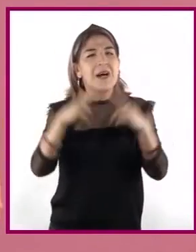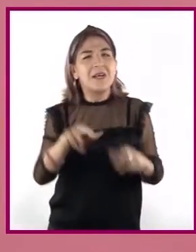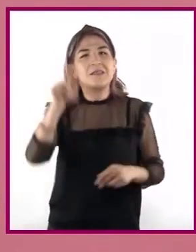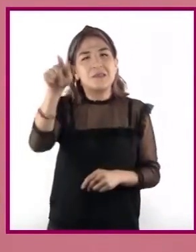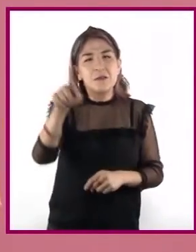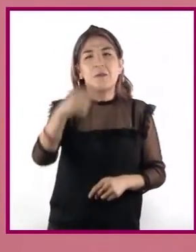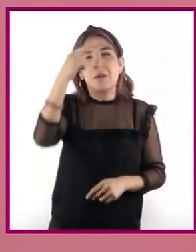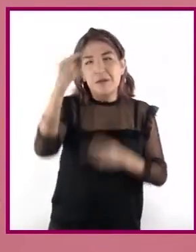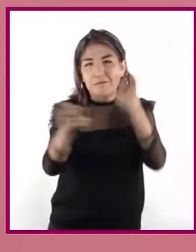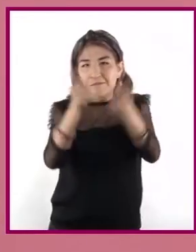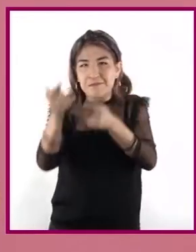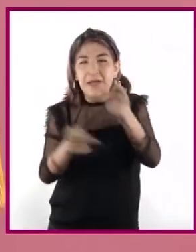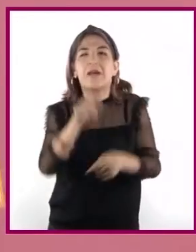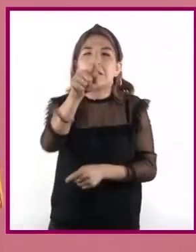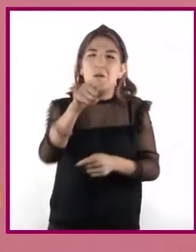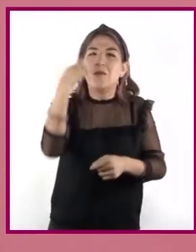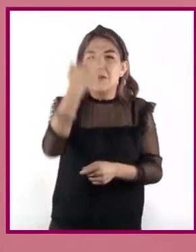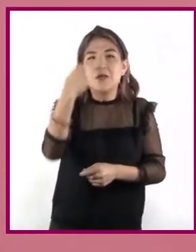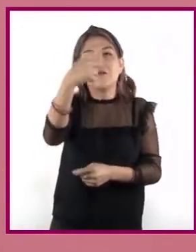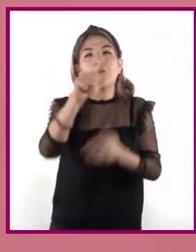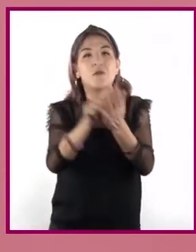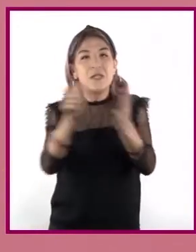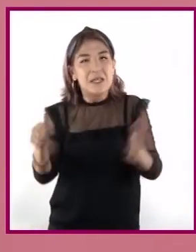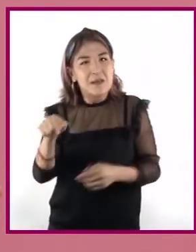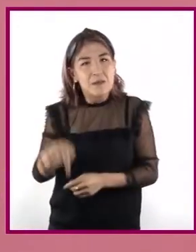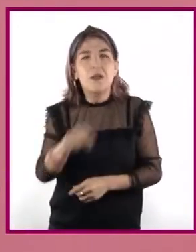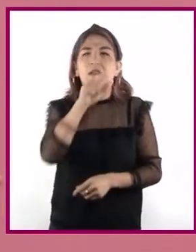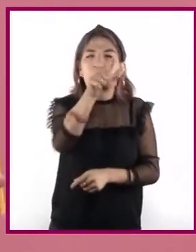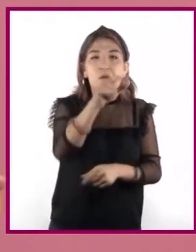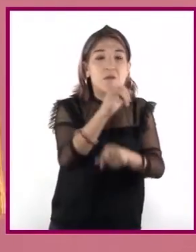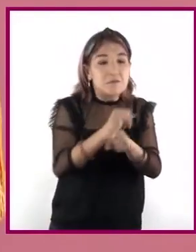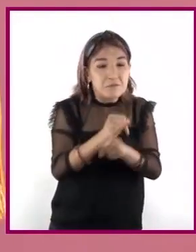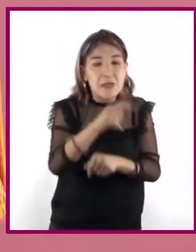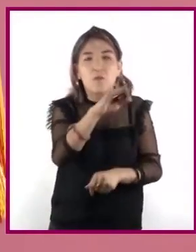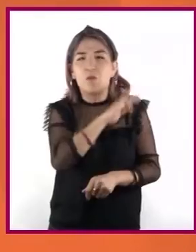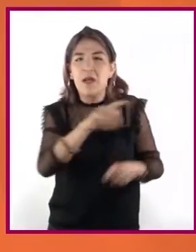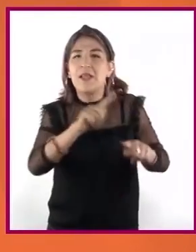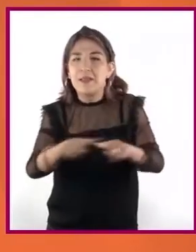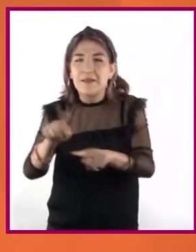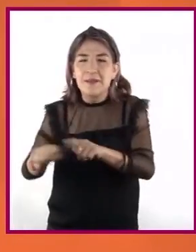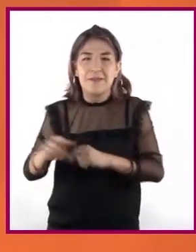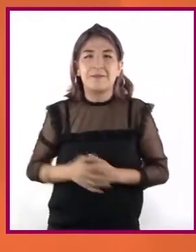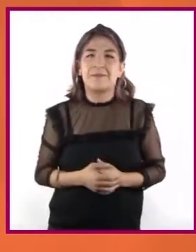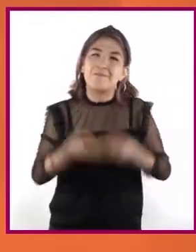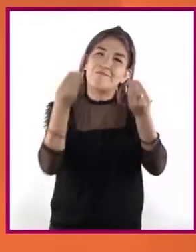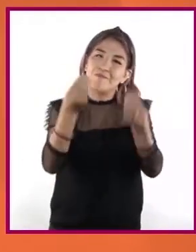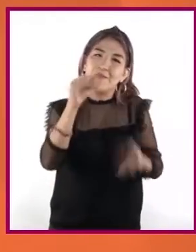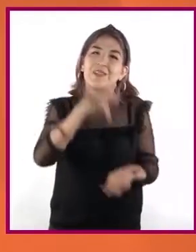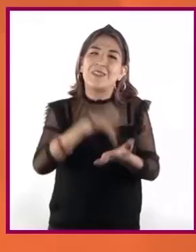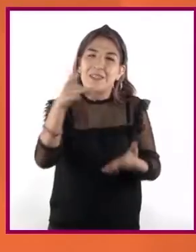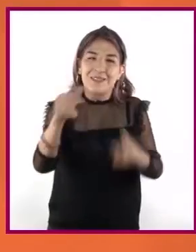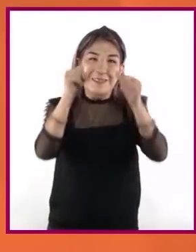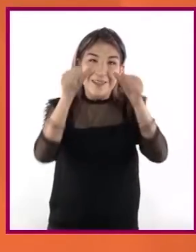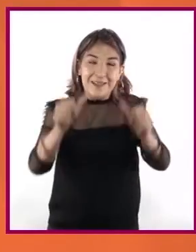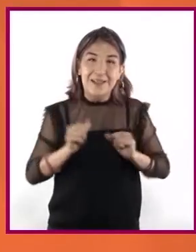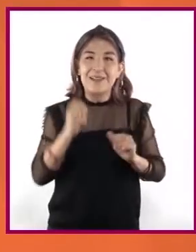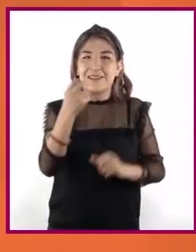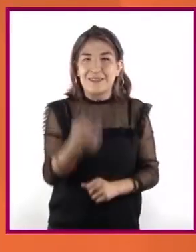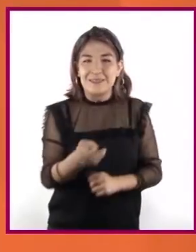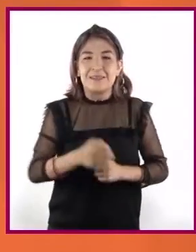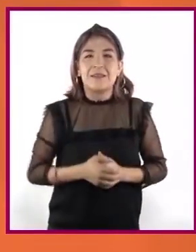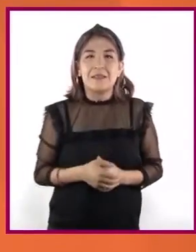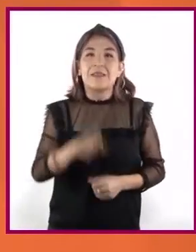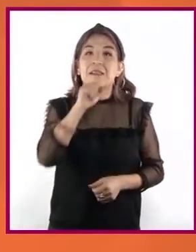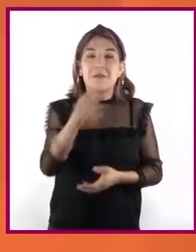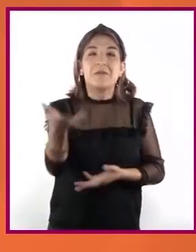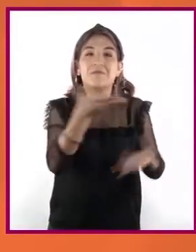Consulten su libro de texto. Investiguen en las fuentes que tengan a su alcance. Agradecemos la atención brindada y